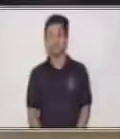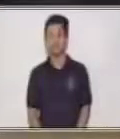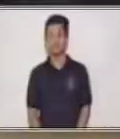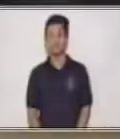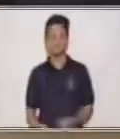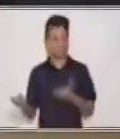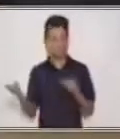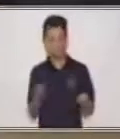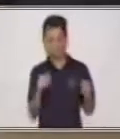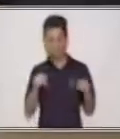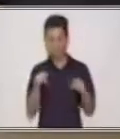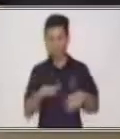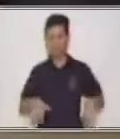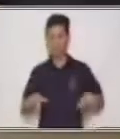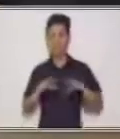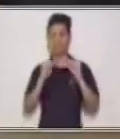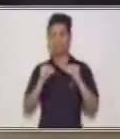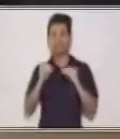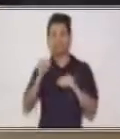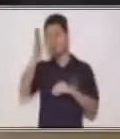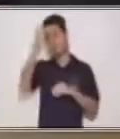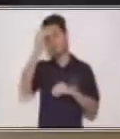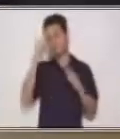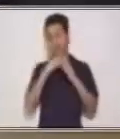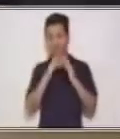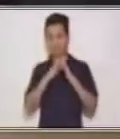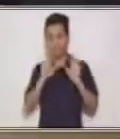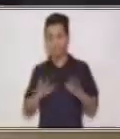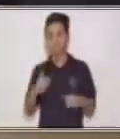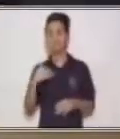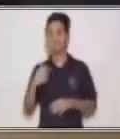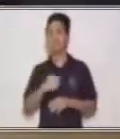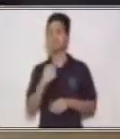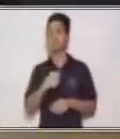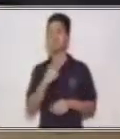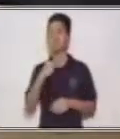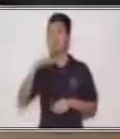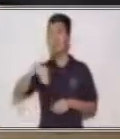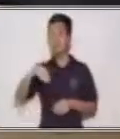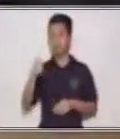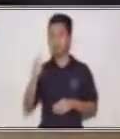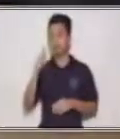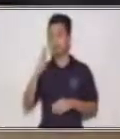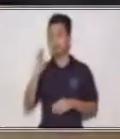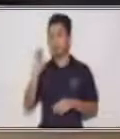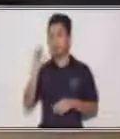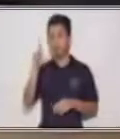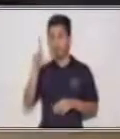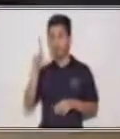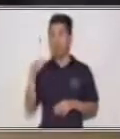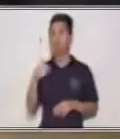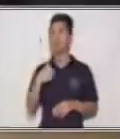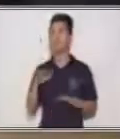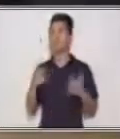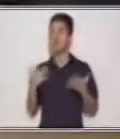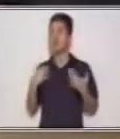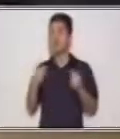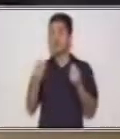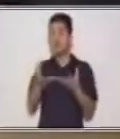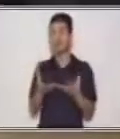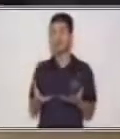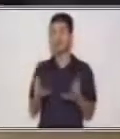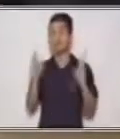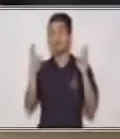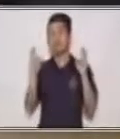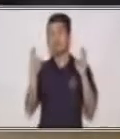Bienvenidos a este espacio educativo Aprendo en Casa. soy la profesora Mabeth Cristina Sánchez-Benzel y en esta oportunidad voy a